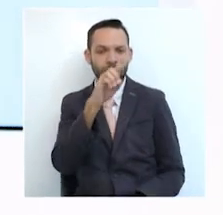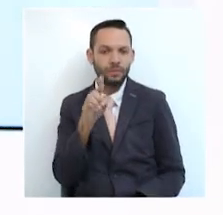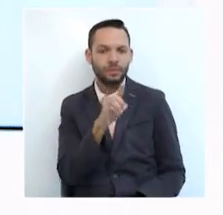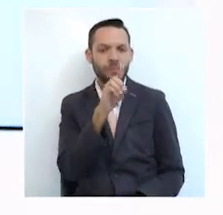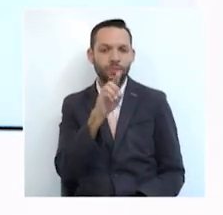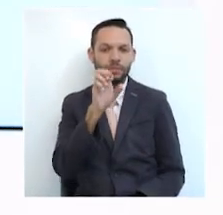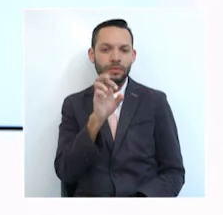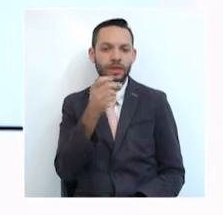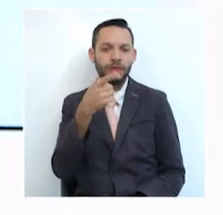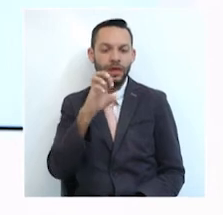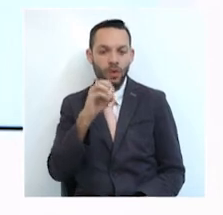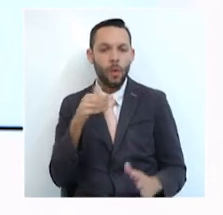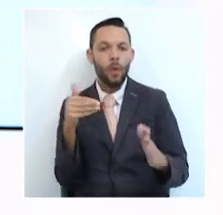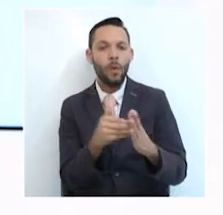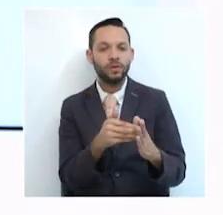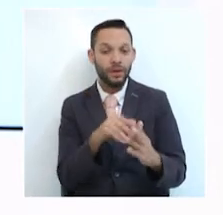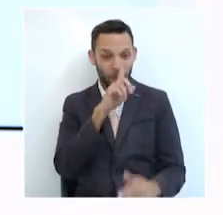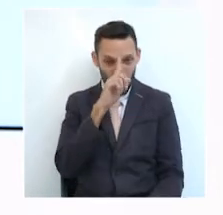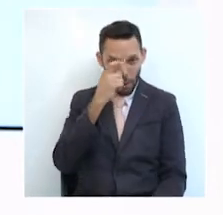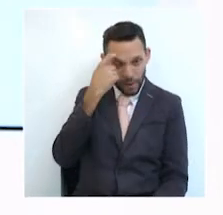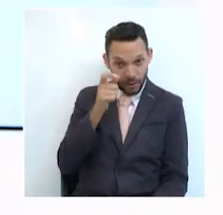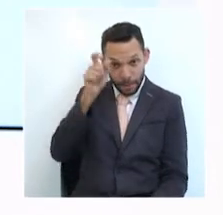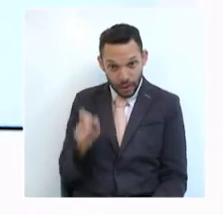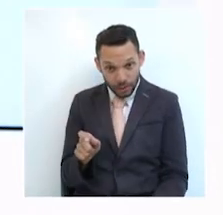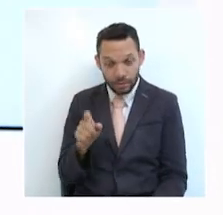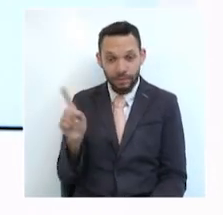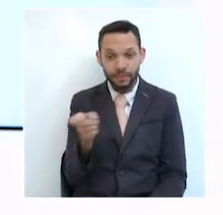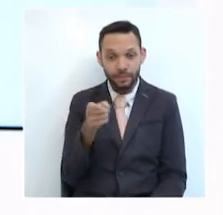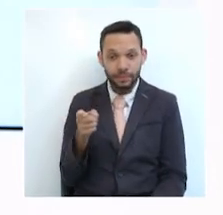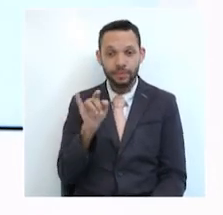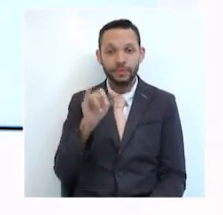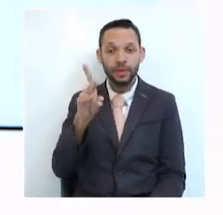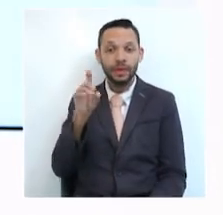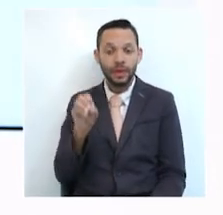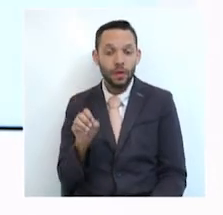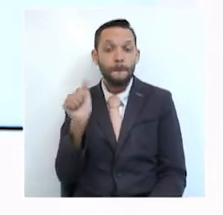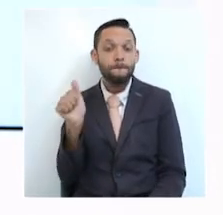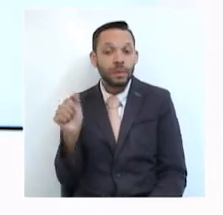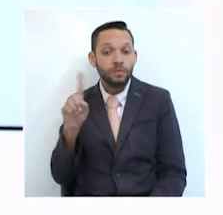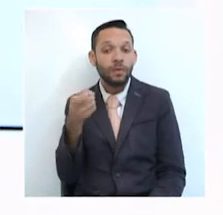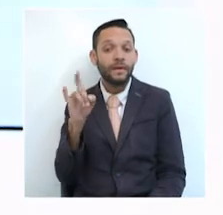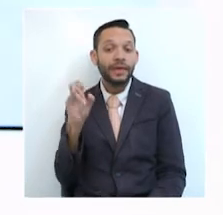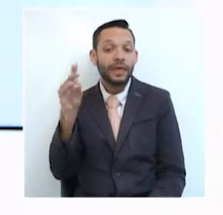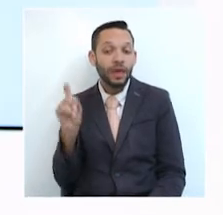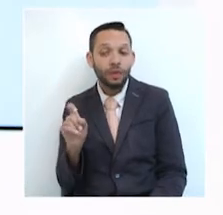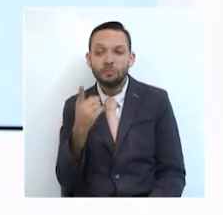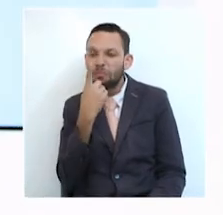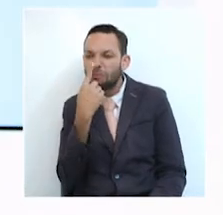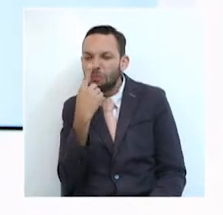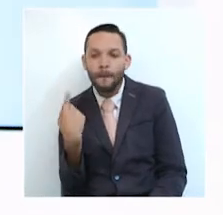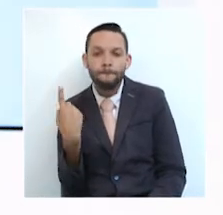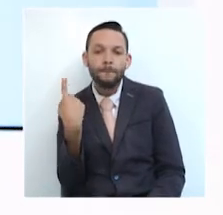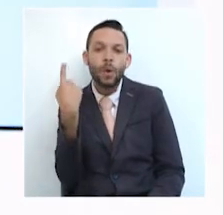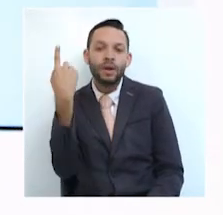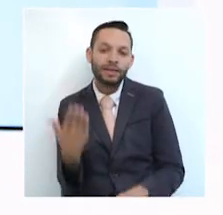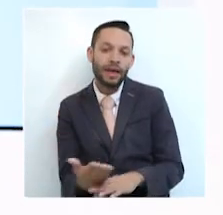gobernador Guido Echeverri. Según el aspirante, el motivo sería la presunta participación de Guido Echeverri Pierradita en política, tras la manifestación